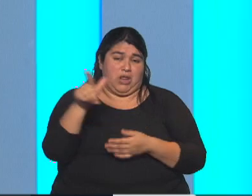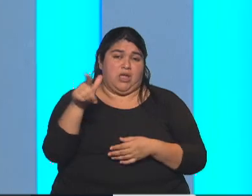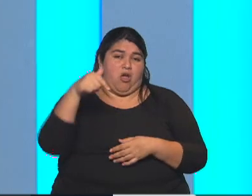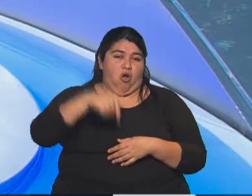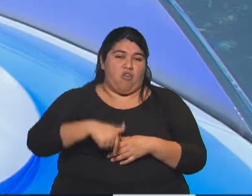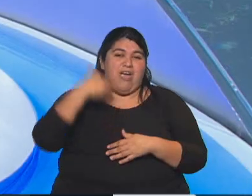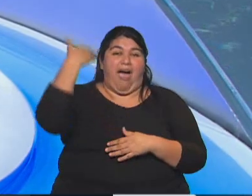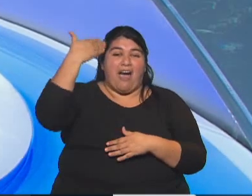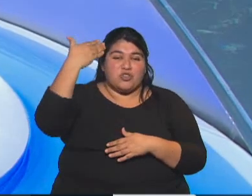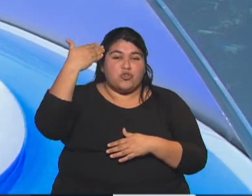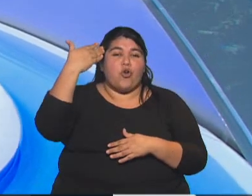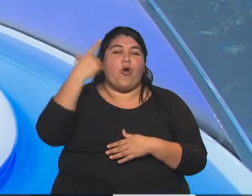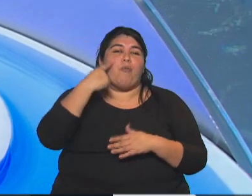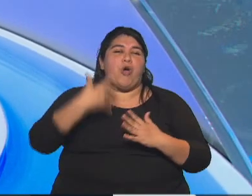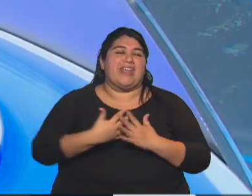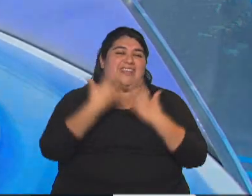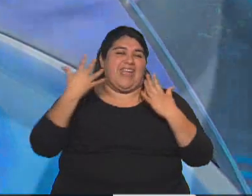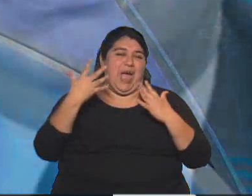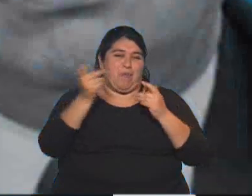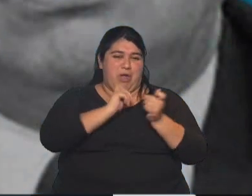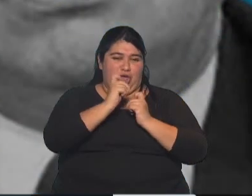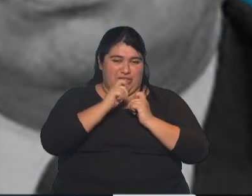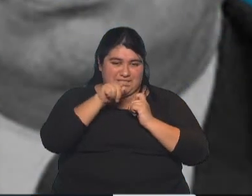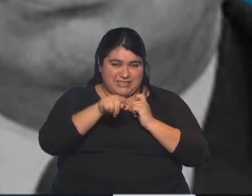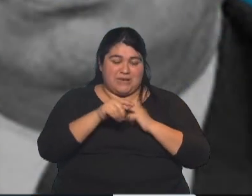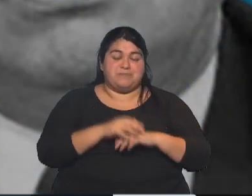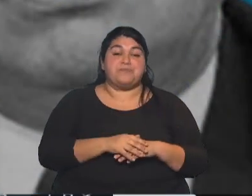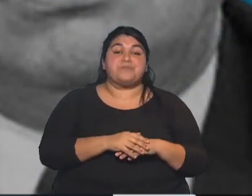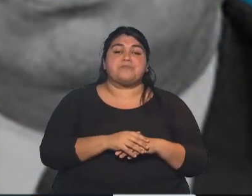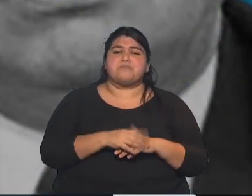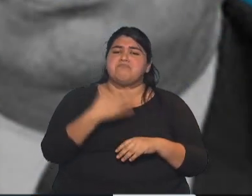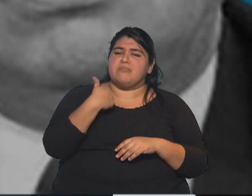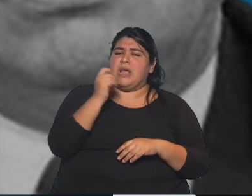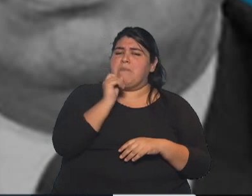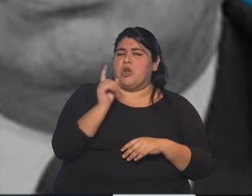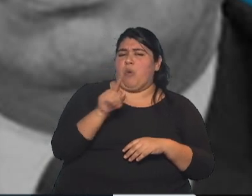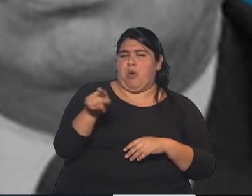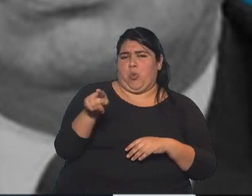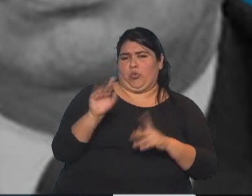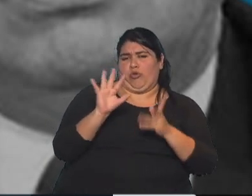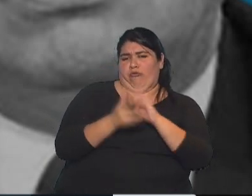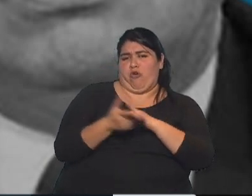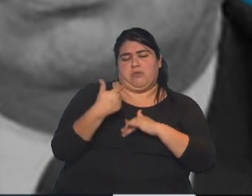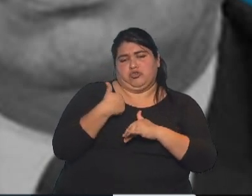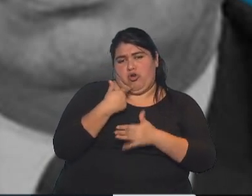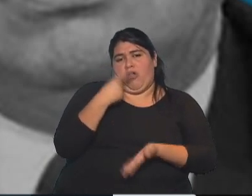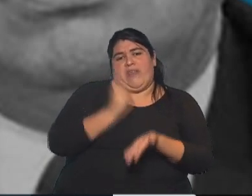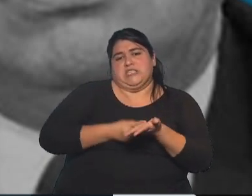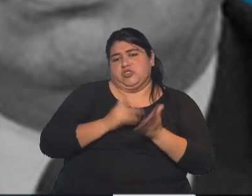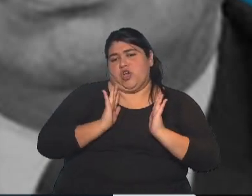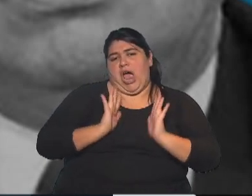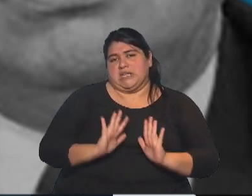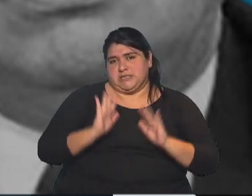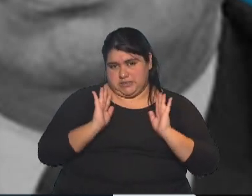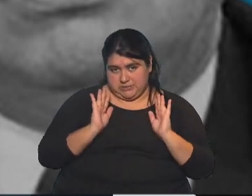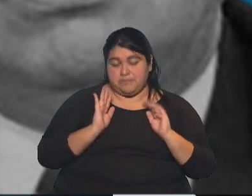en el acto por el día del periodista, de las periodistas. No me gustó lo que hizo, por eso tomé la decisión que tomé. Por supuesto que se